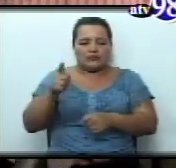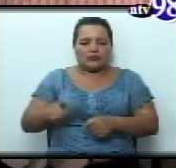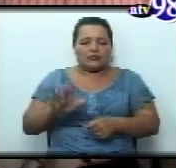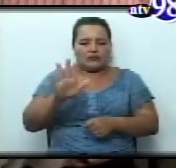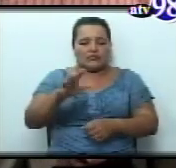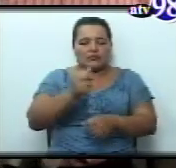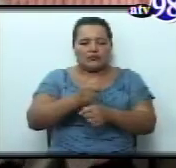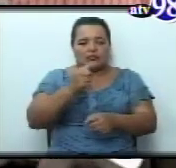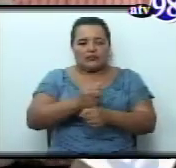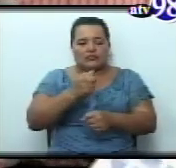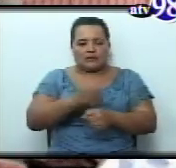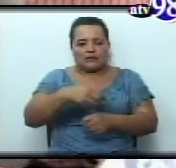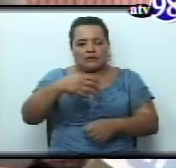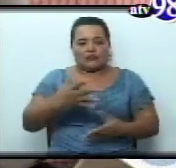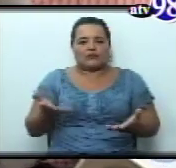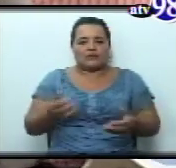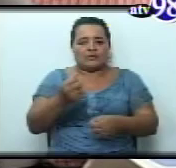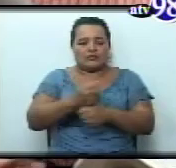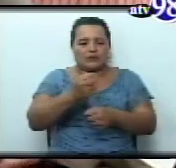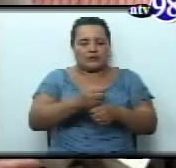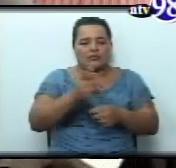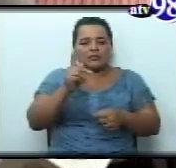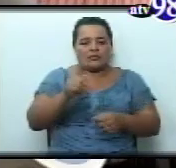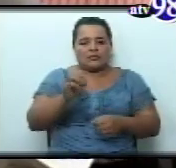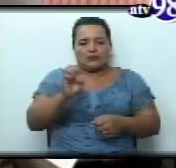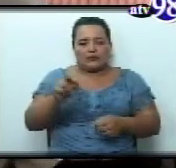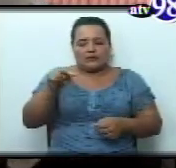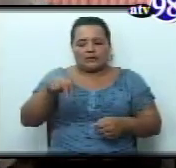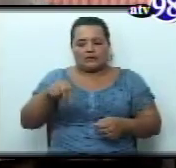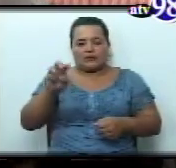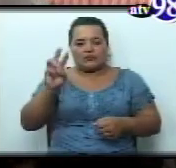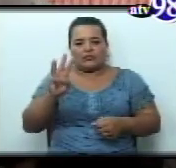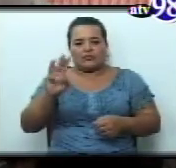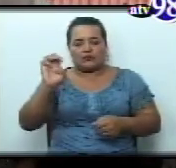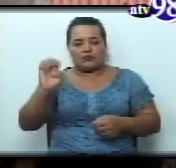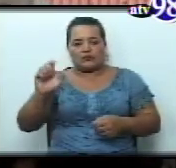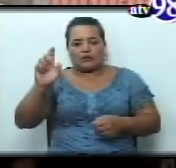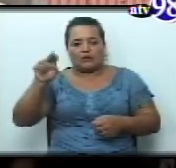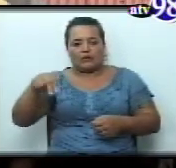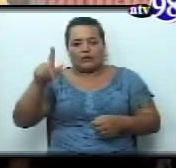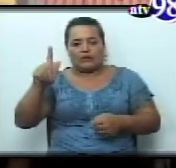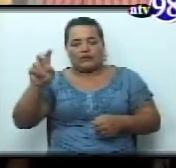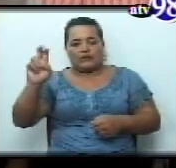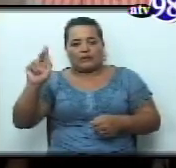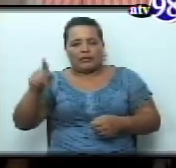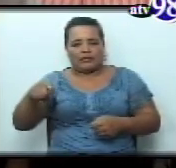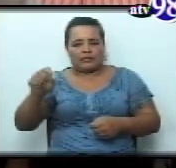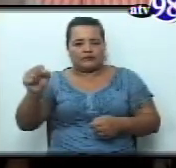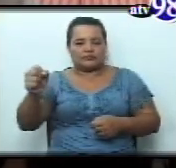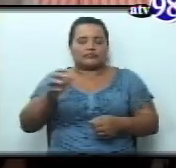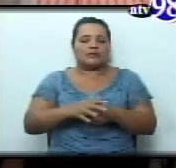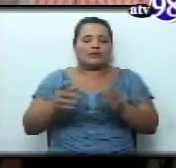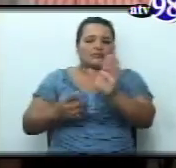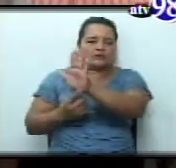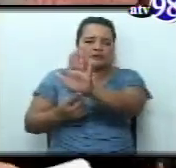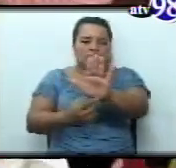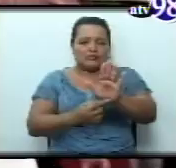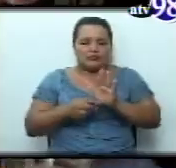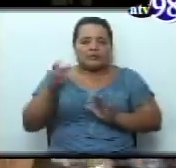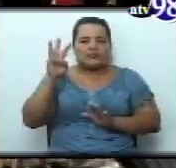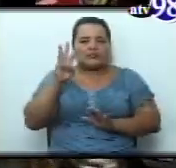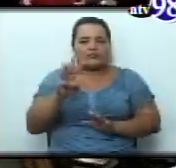maestros y los trabajadores de la Penwald, extrabajadores de la Penwald. Y entonces aquí se están presentando tres